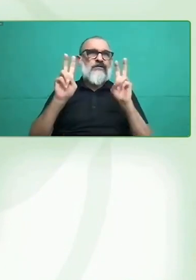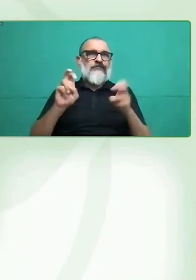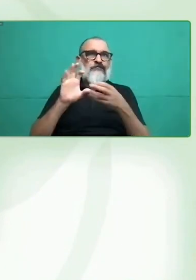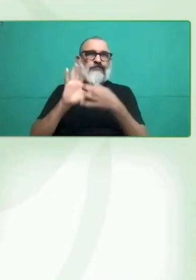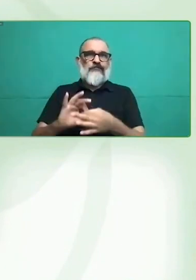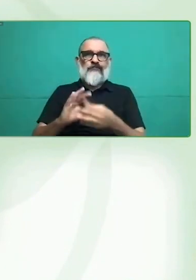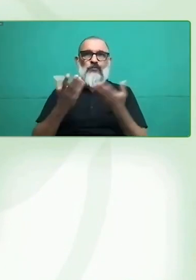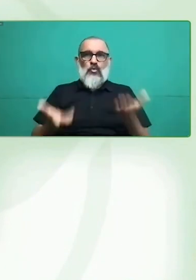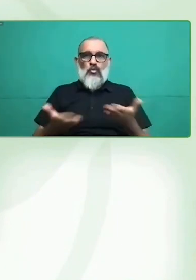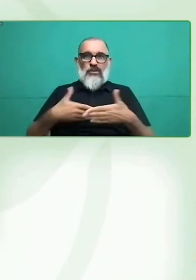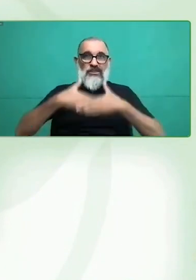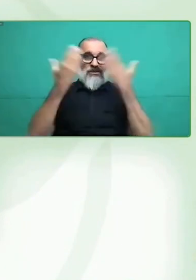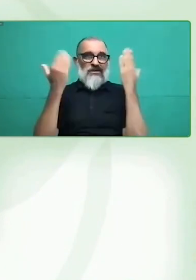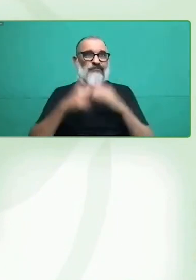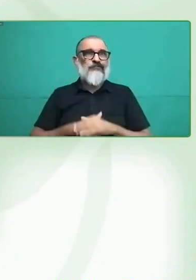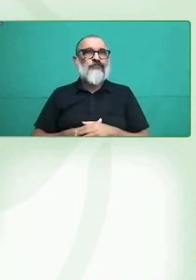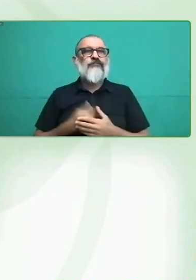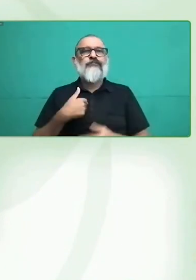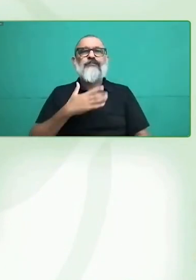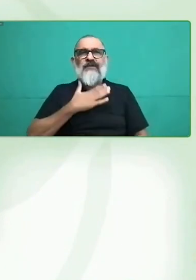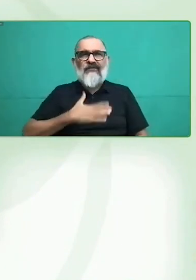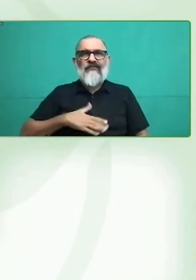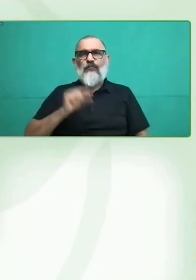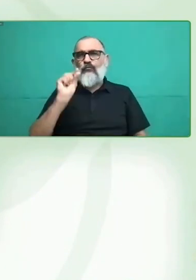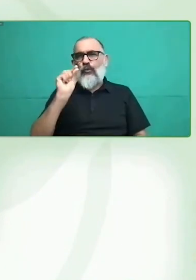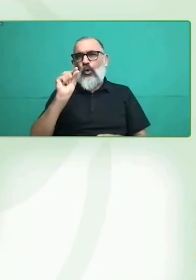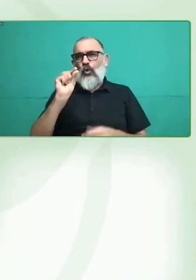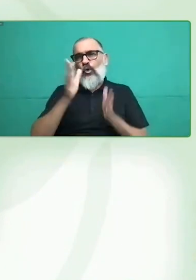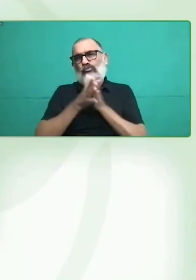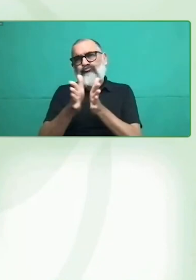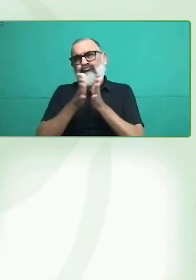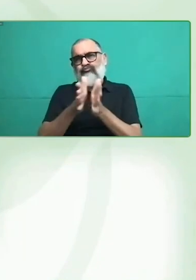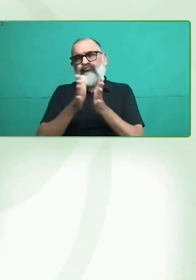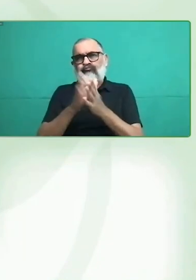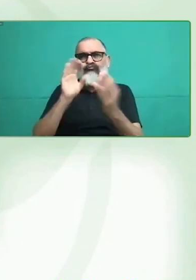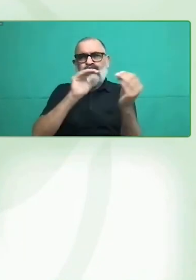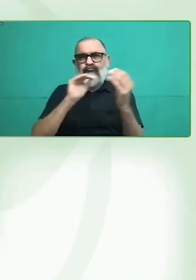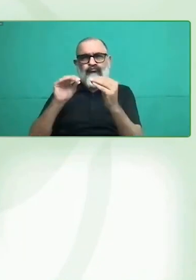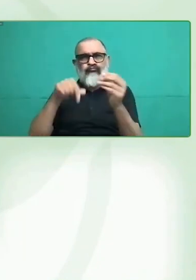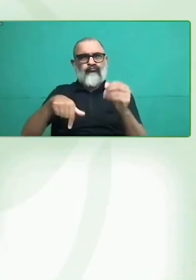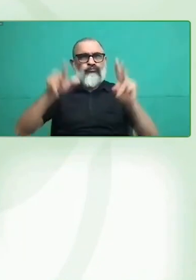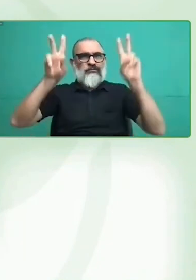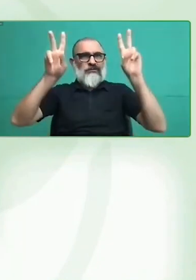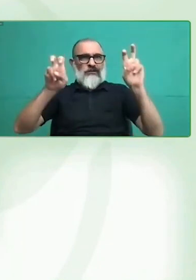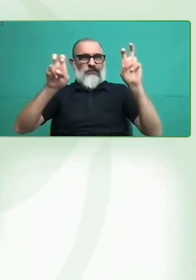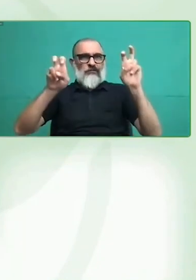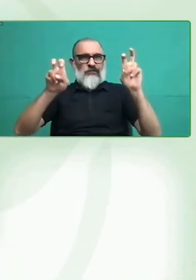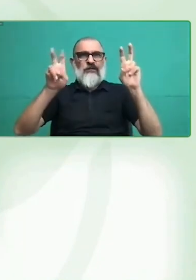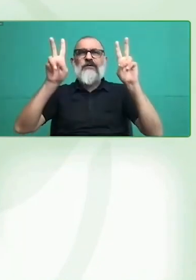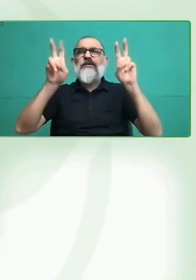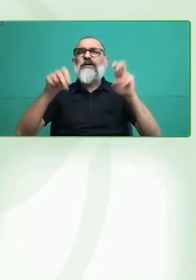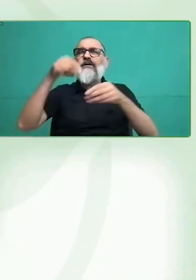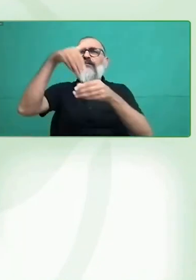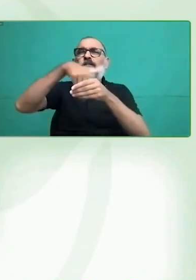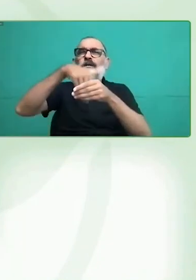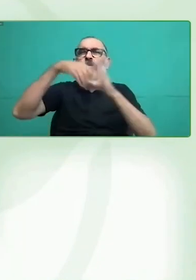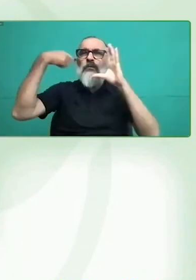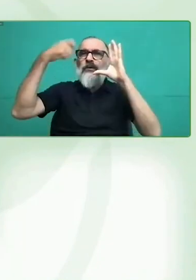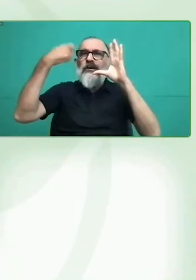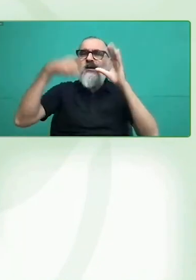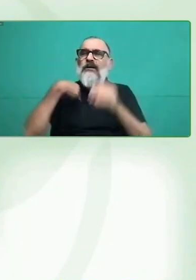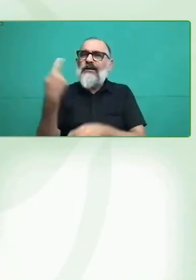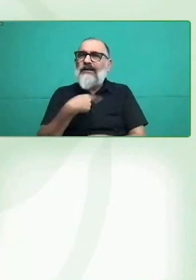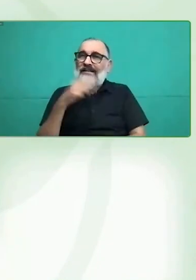parte, como representante hoy día de Fundación Descúbreme y también de Ciro Project, quisiera preguntarle a Carola, nuestra